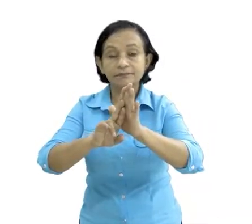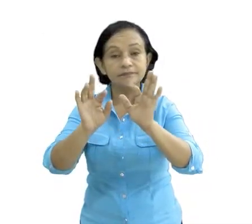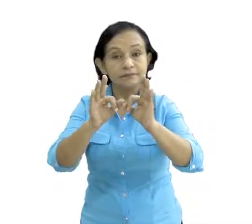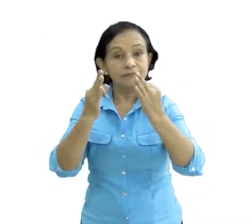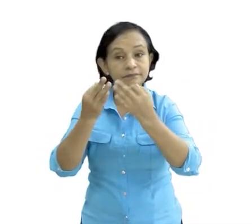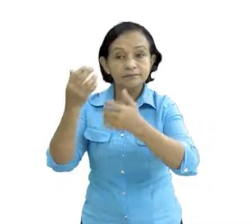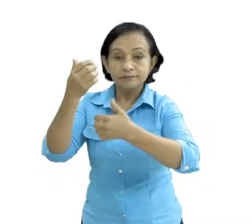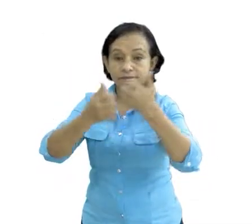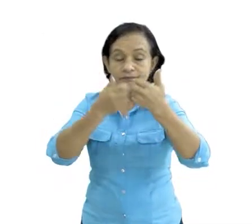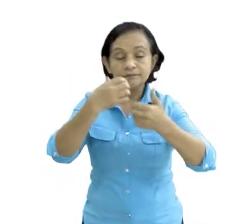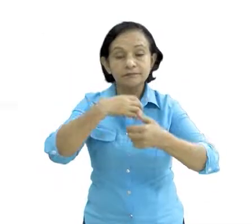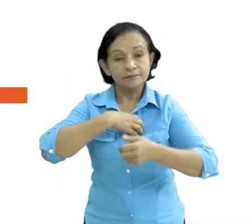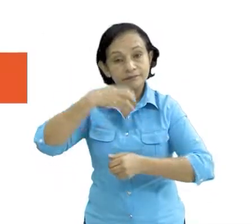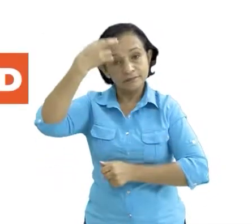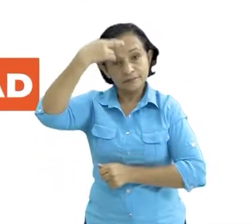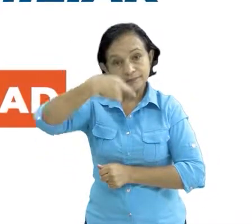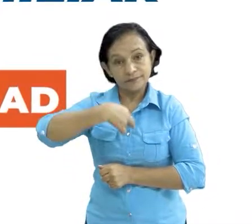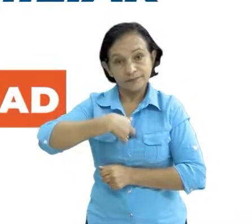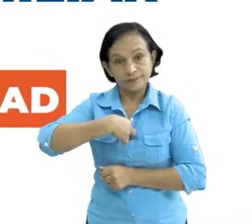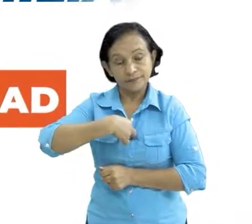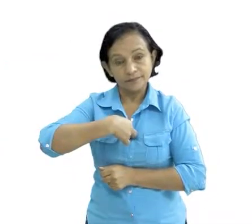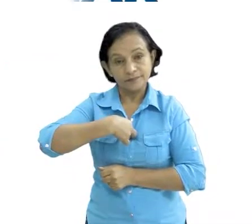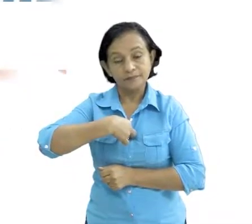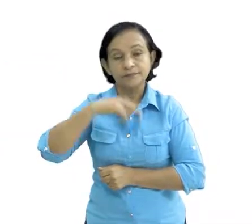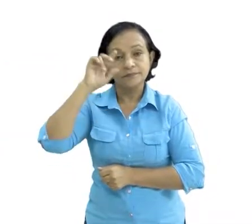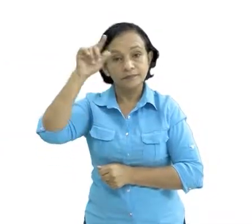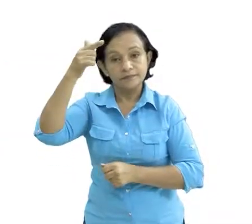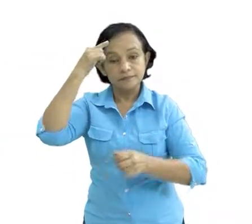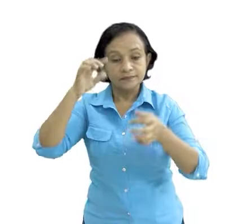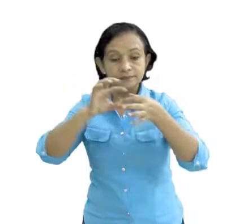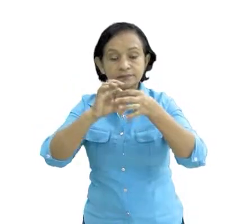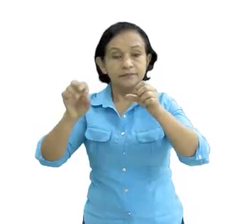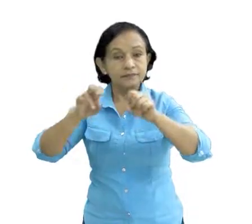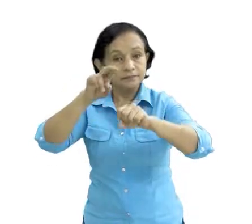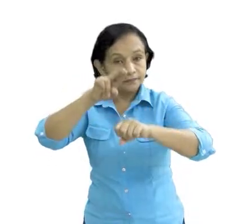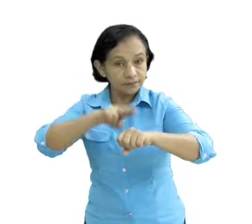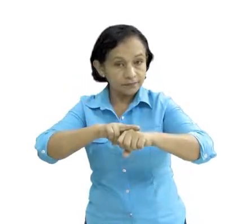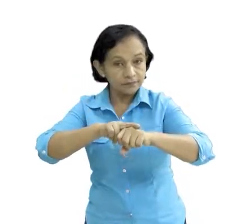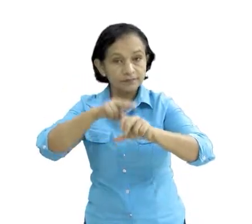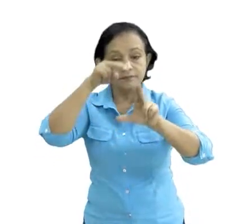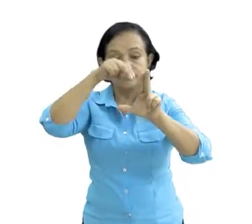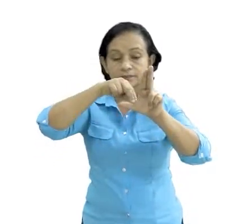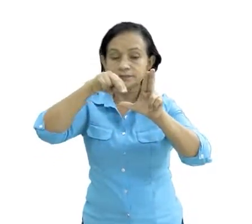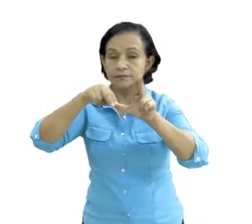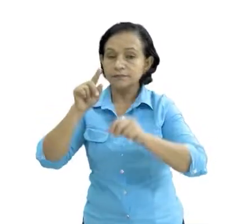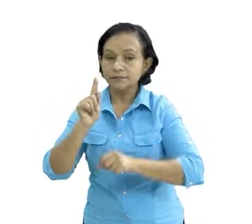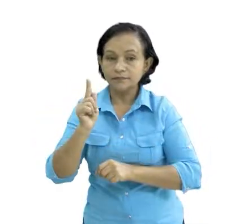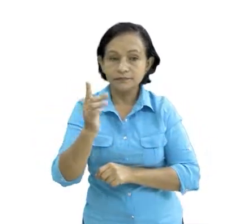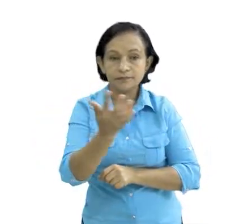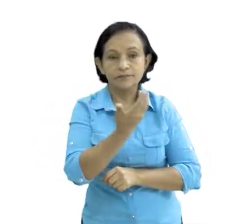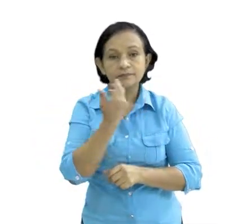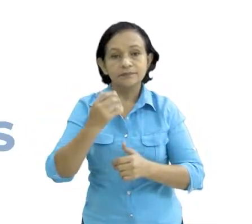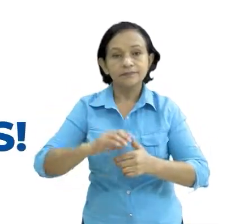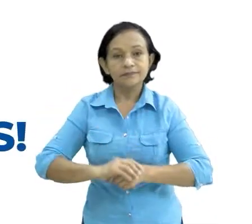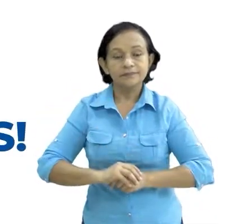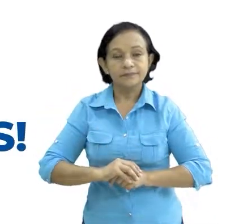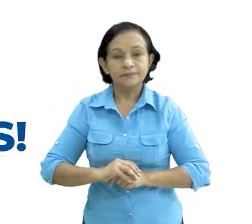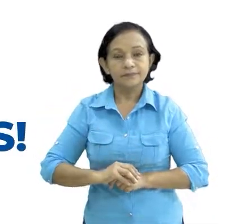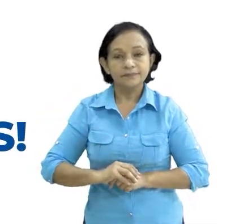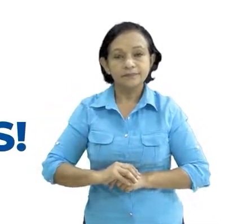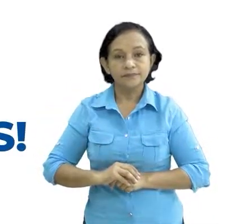multiamenazas es nuestra responsabilidad. Gobierno de Reconciliación y Unidad Nacional SINAPRED somos todos.